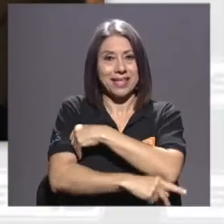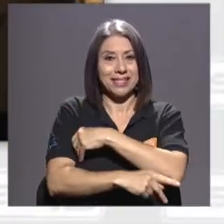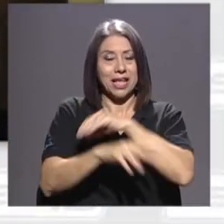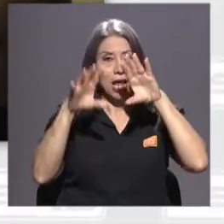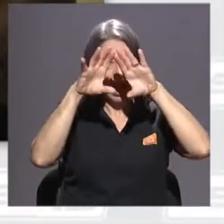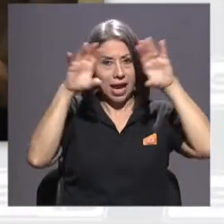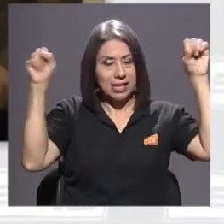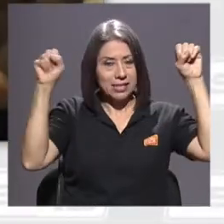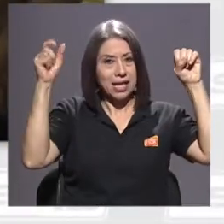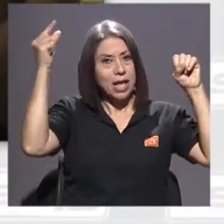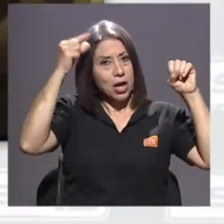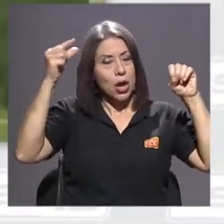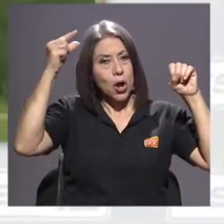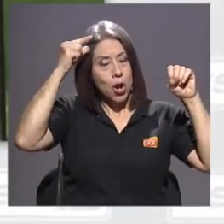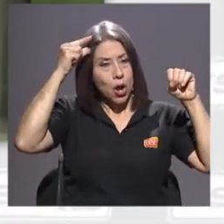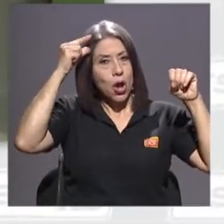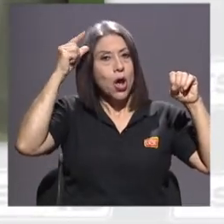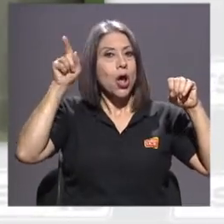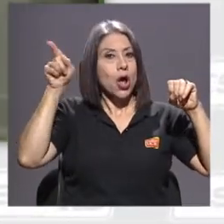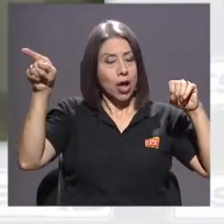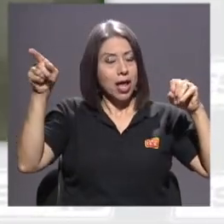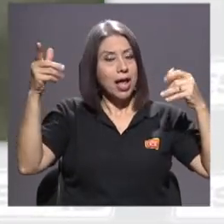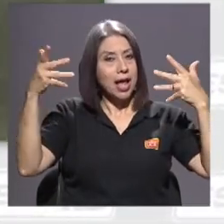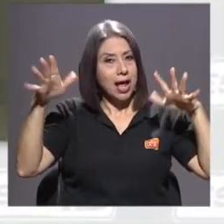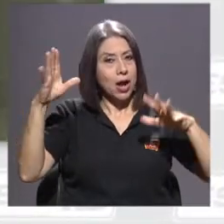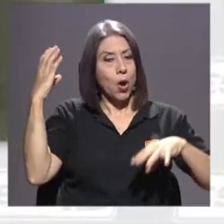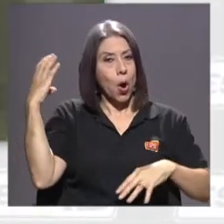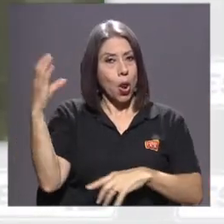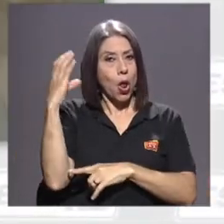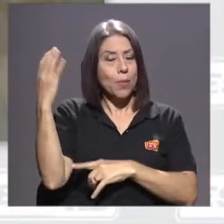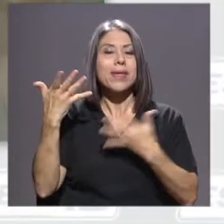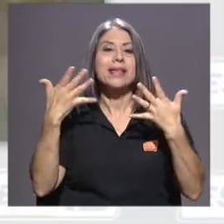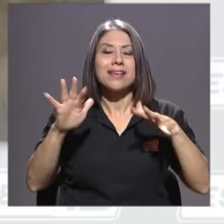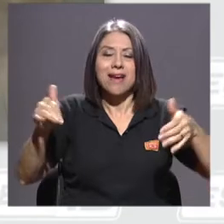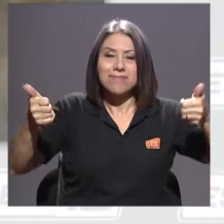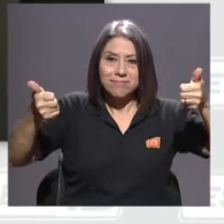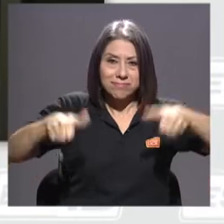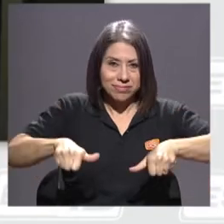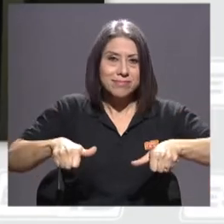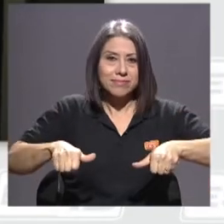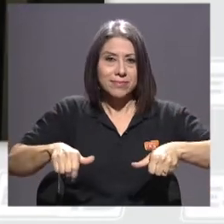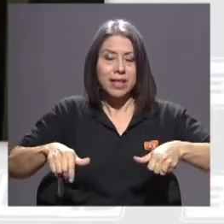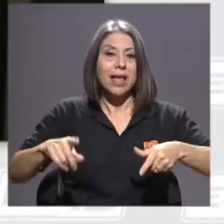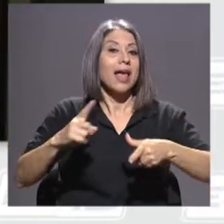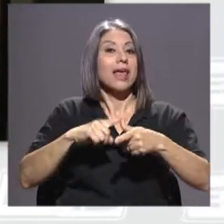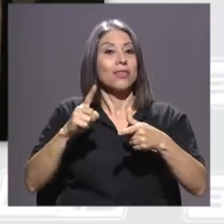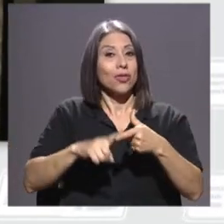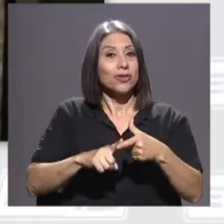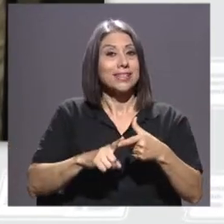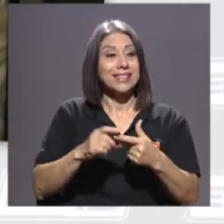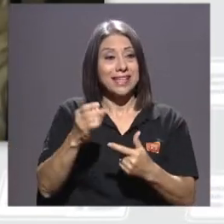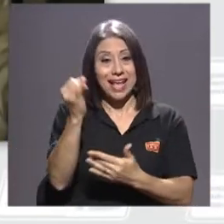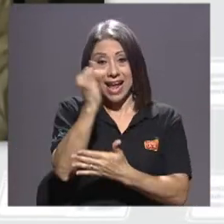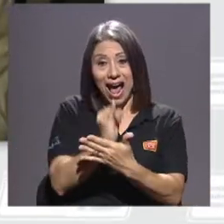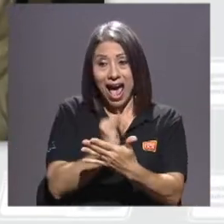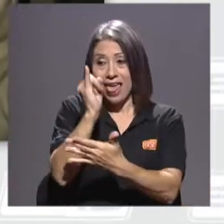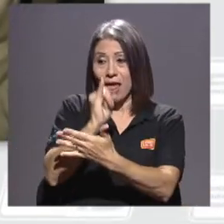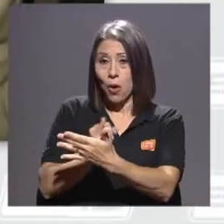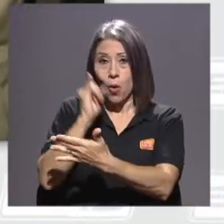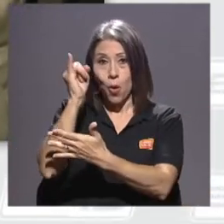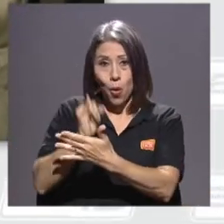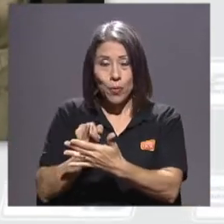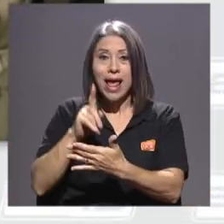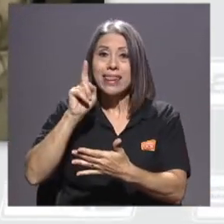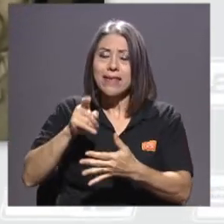del gobierno colombiano, de la Embajada de Colombia. Entonces, cada obra se certifica que llegue al lugar